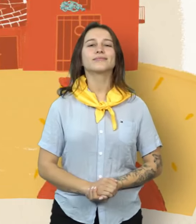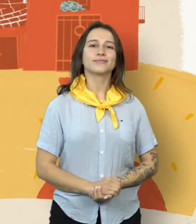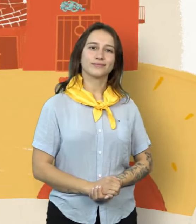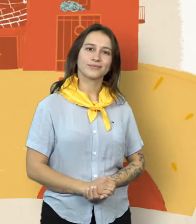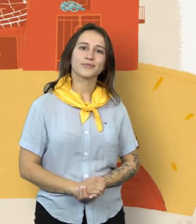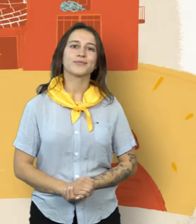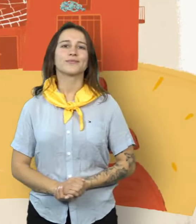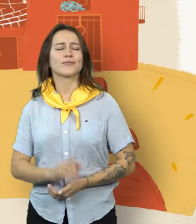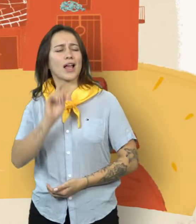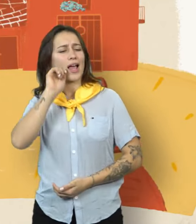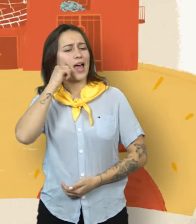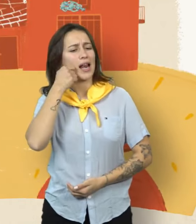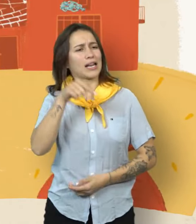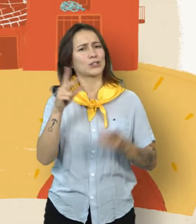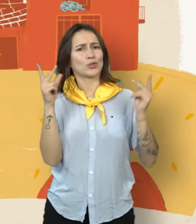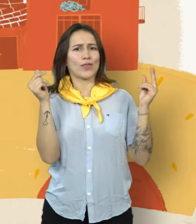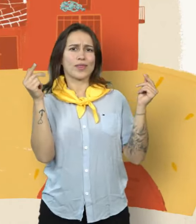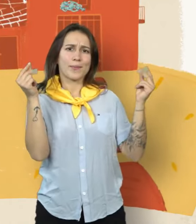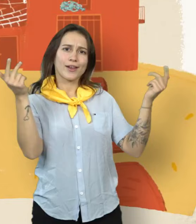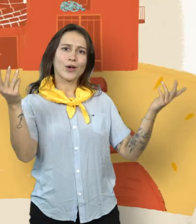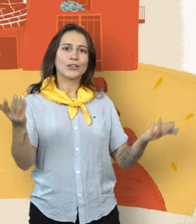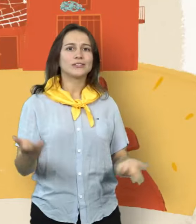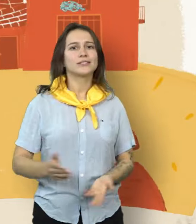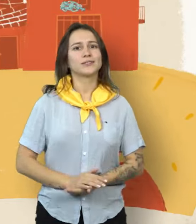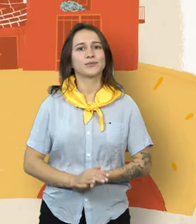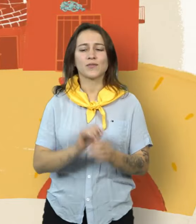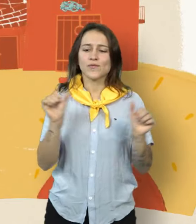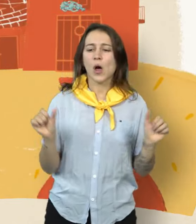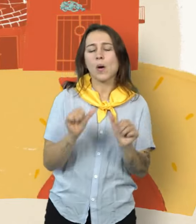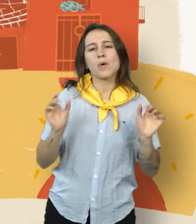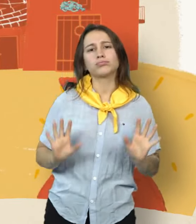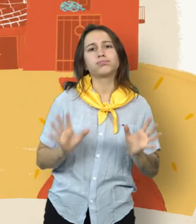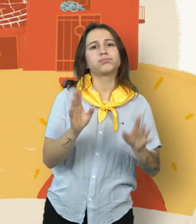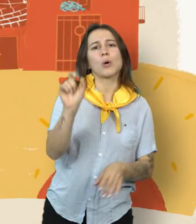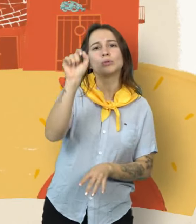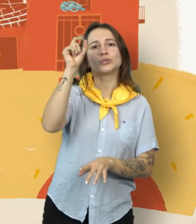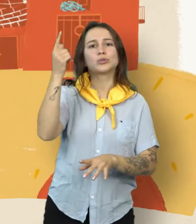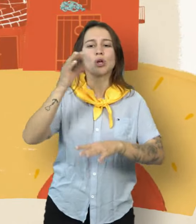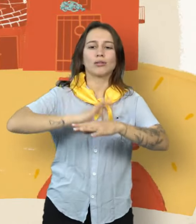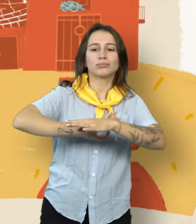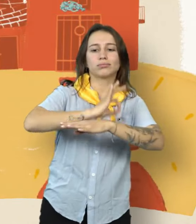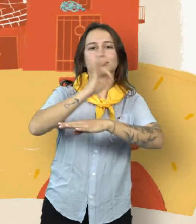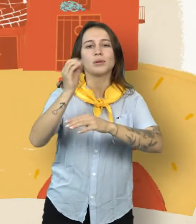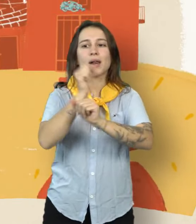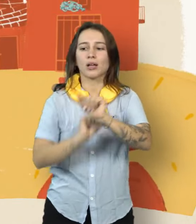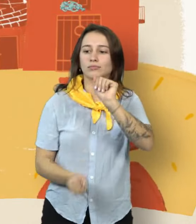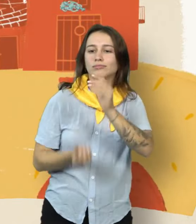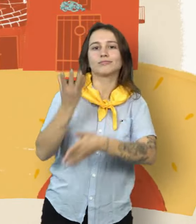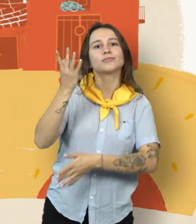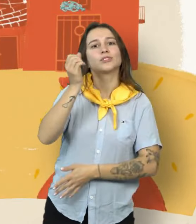¡Pero qué lindo este pericón! ¡Vamos armar ese solcito para que amanezcan las soluciones!